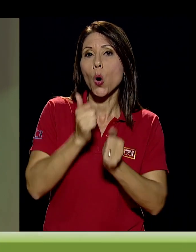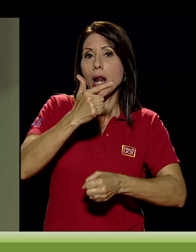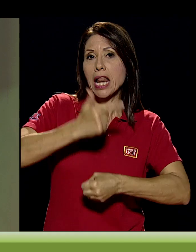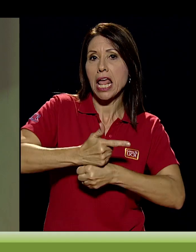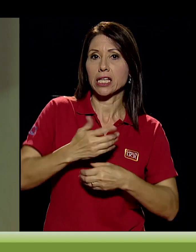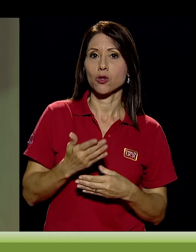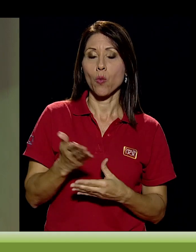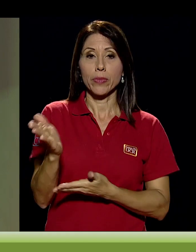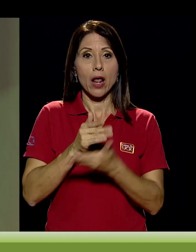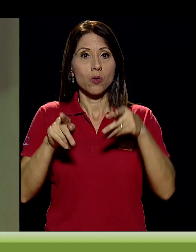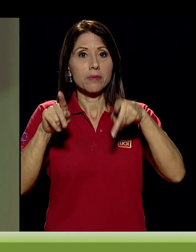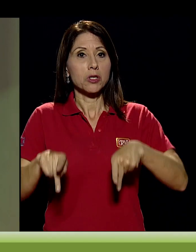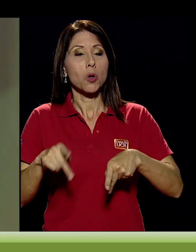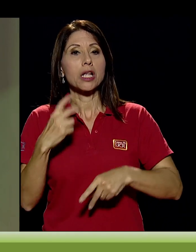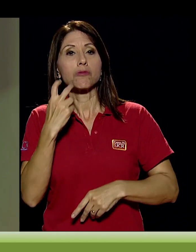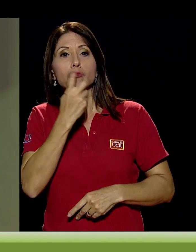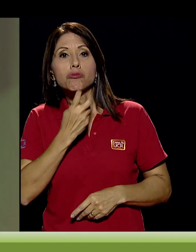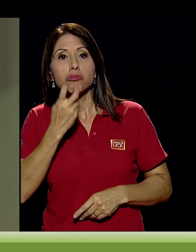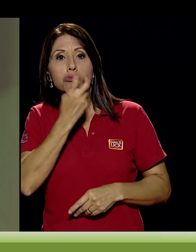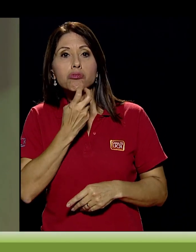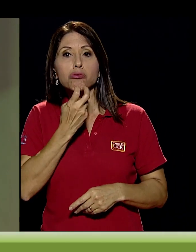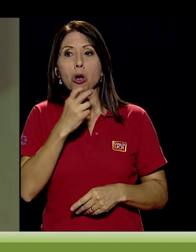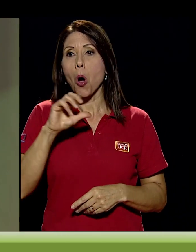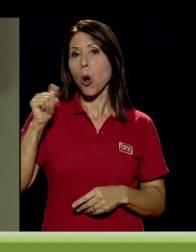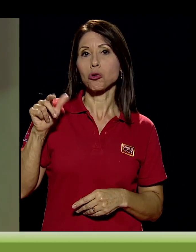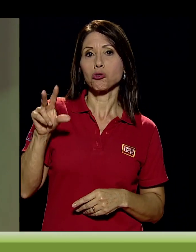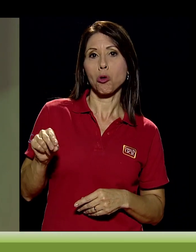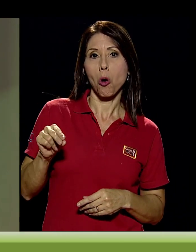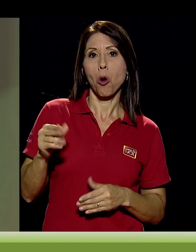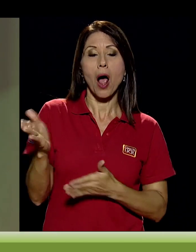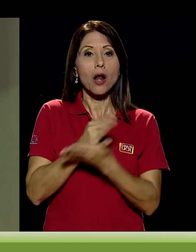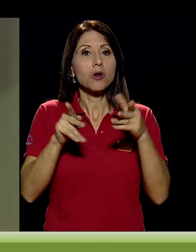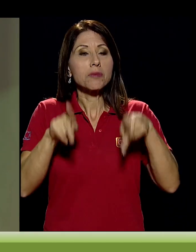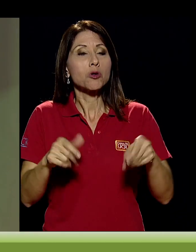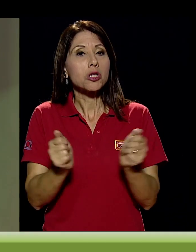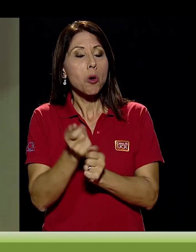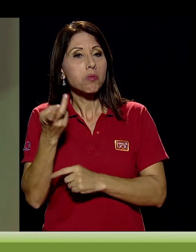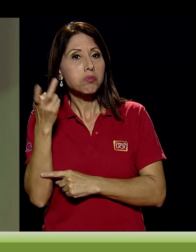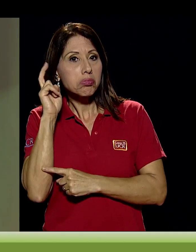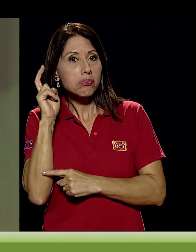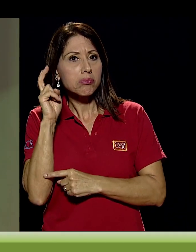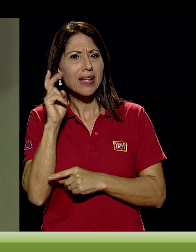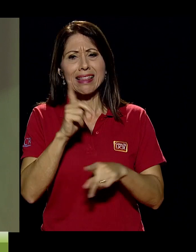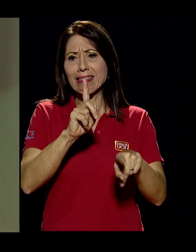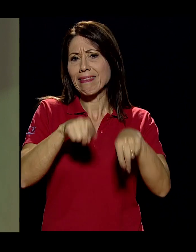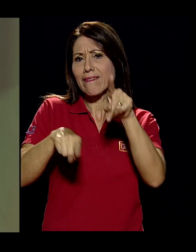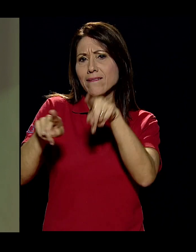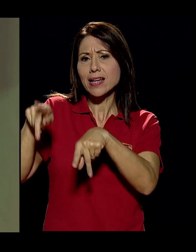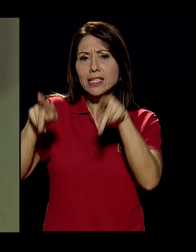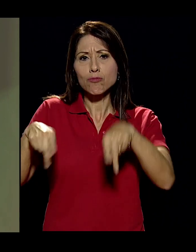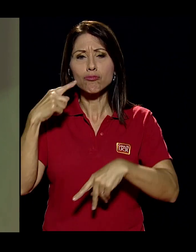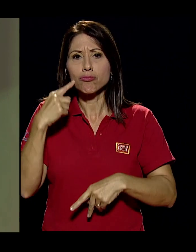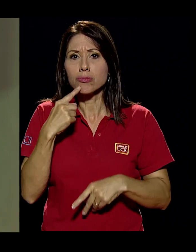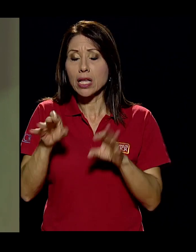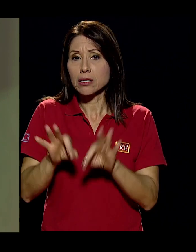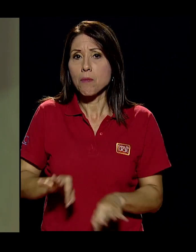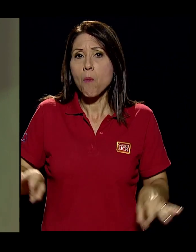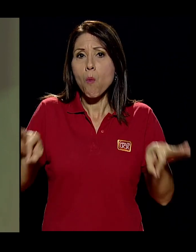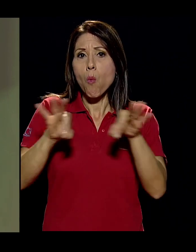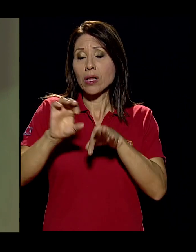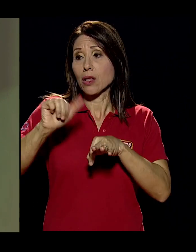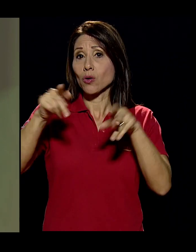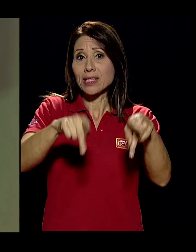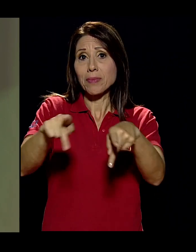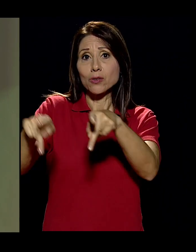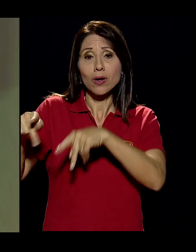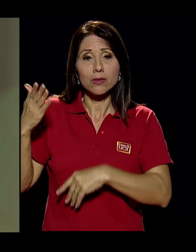Lesco, algunos están oralizados, otros no, algunos tienen implante coclear. La población es muy diversa y es importante que las demás